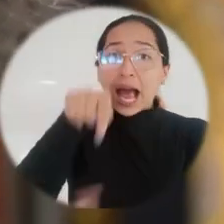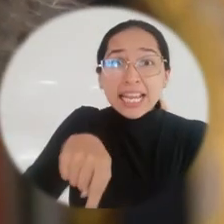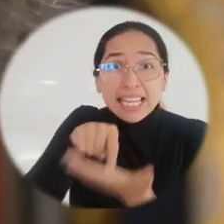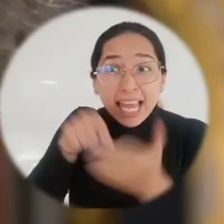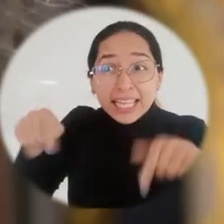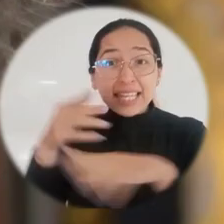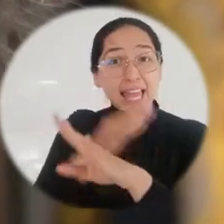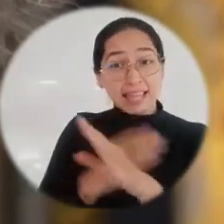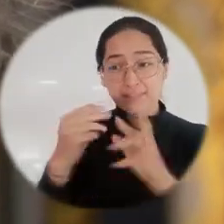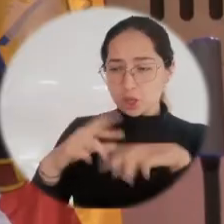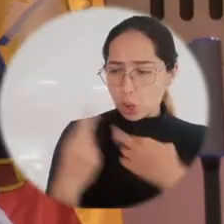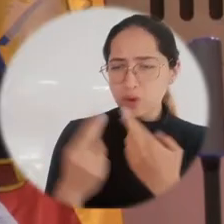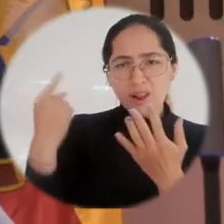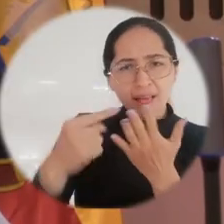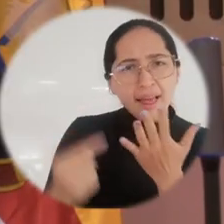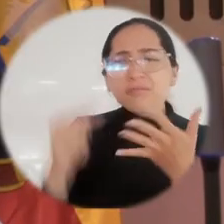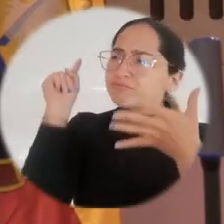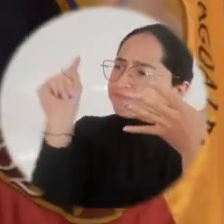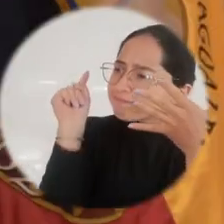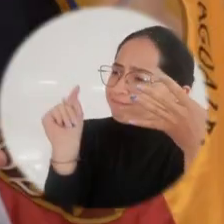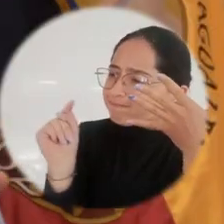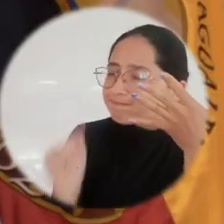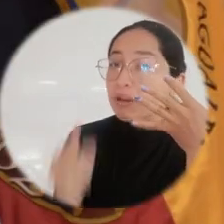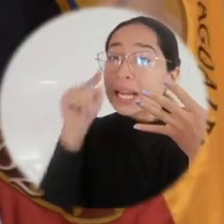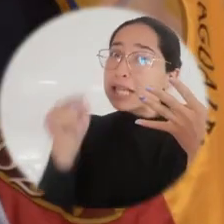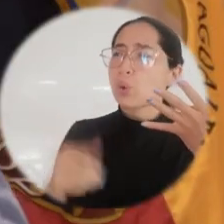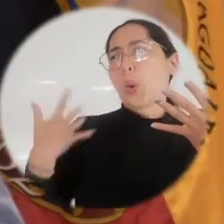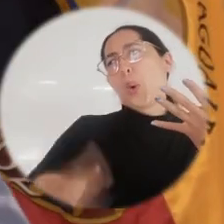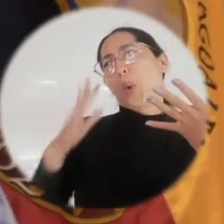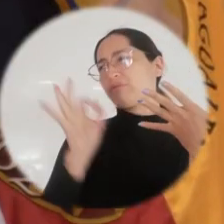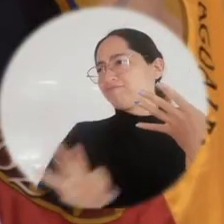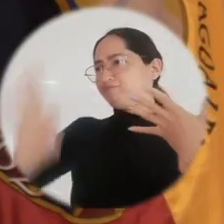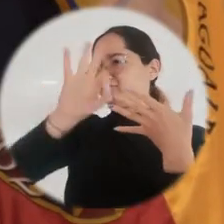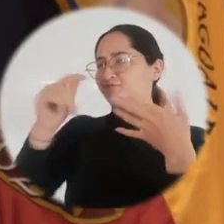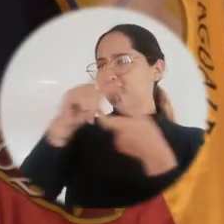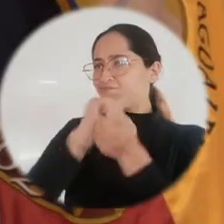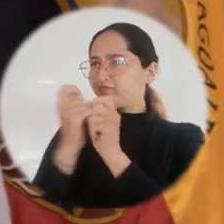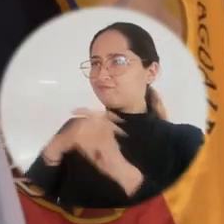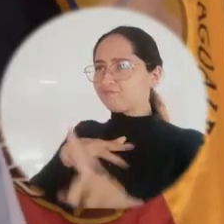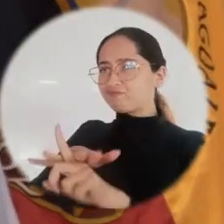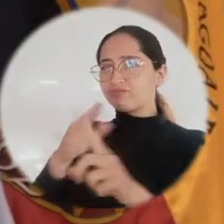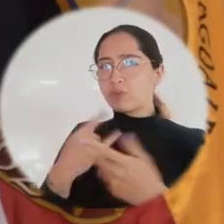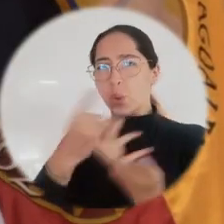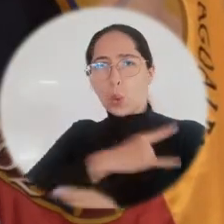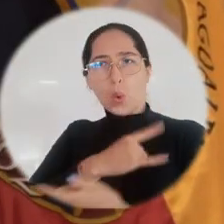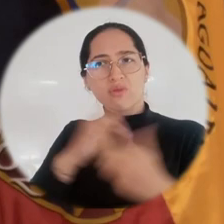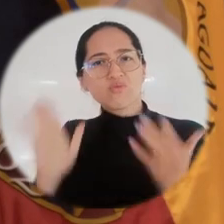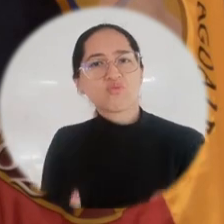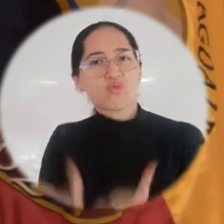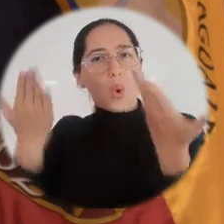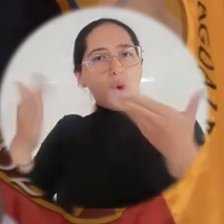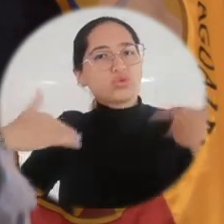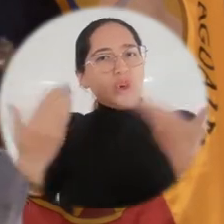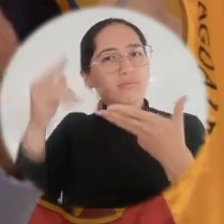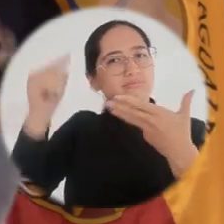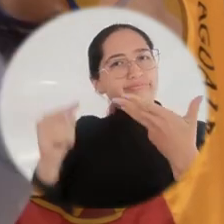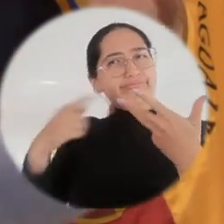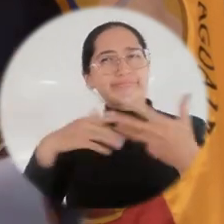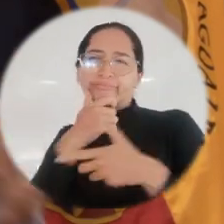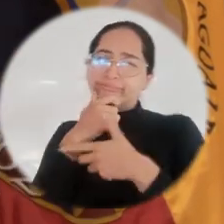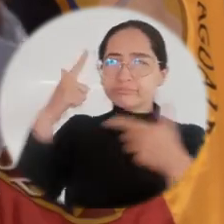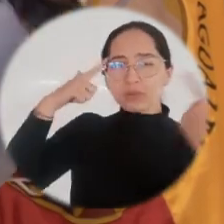Para nosotros es muy importante contar con su presencia. Recordaremos que tal vez en esta reunión se trazaron líneas importantes de lo que